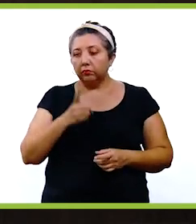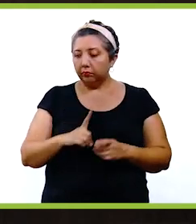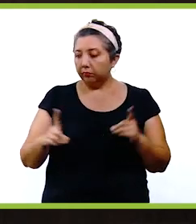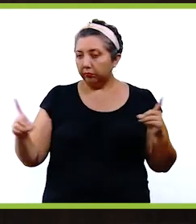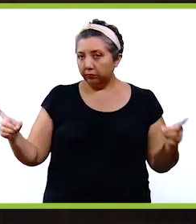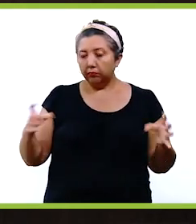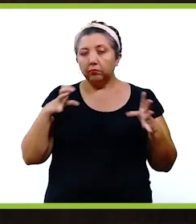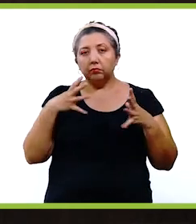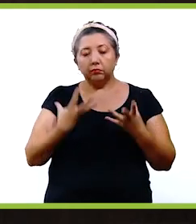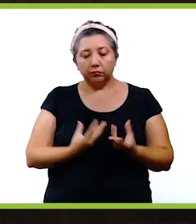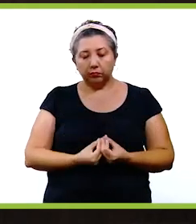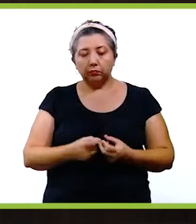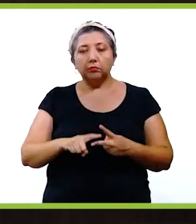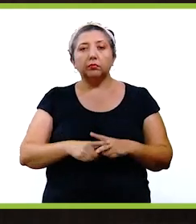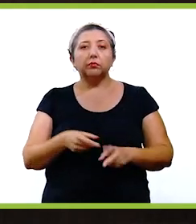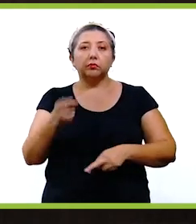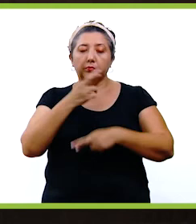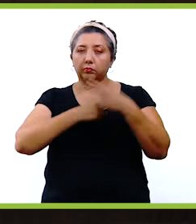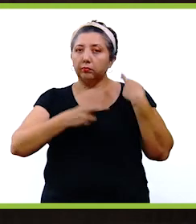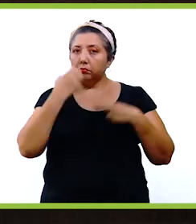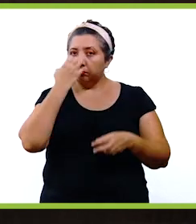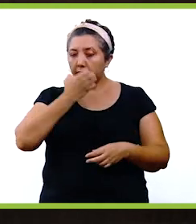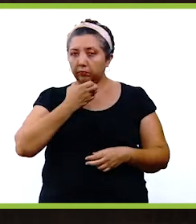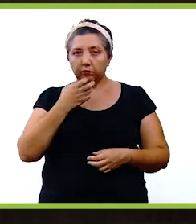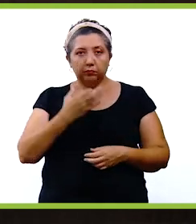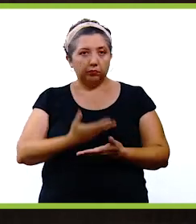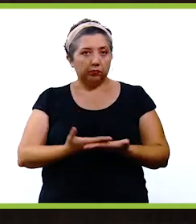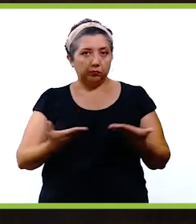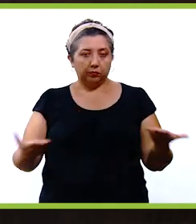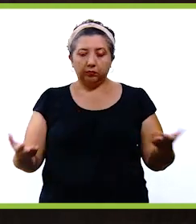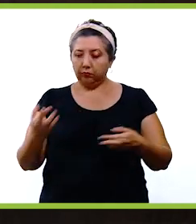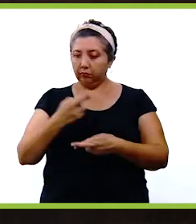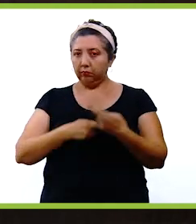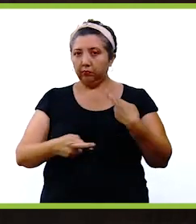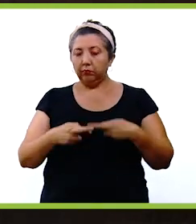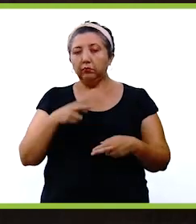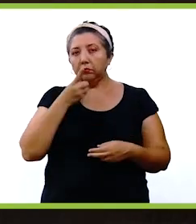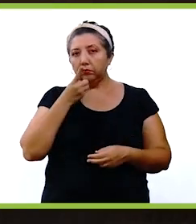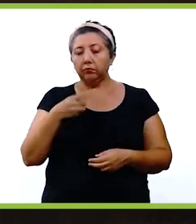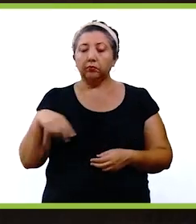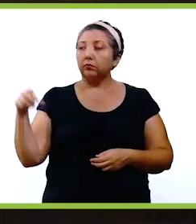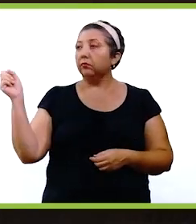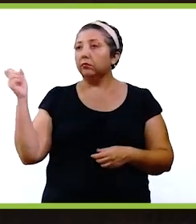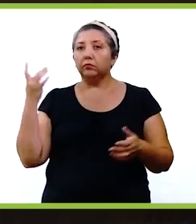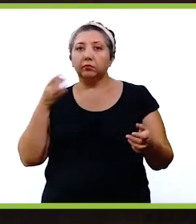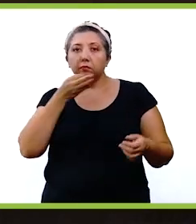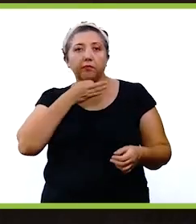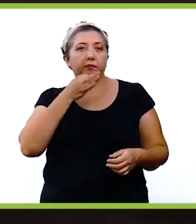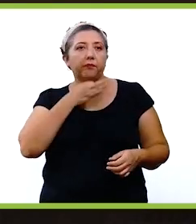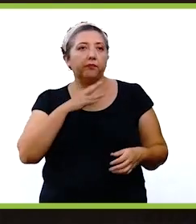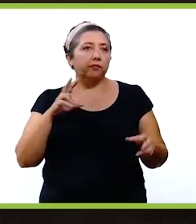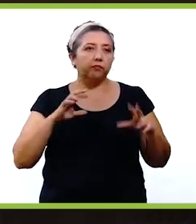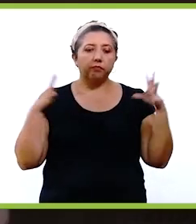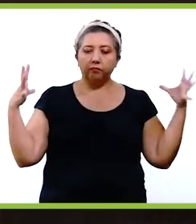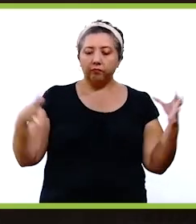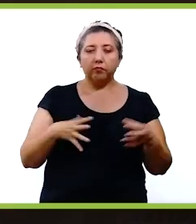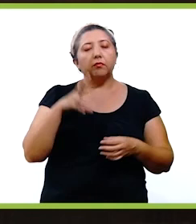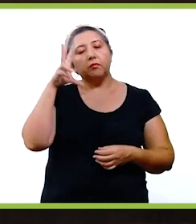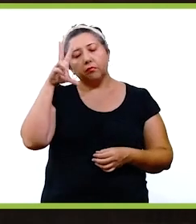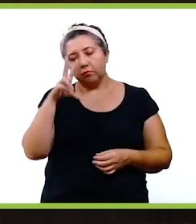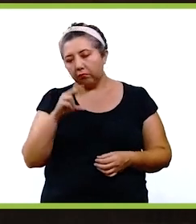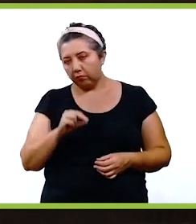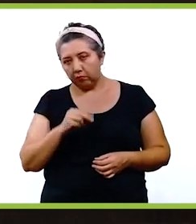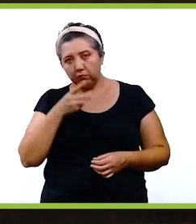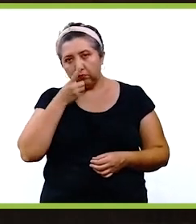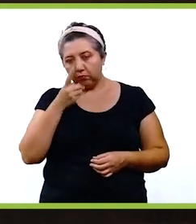evidentemente la sana distancia. Estamos iniciando el regreso a clases. No es momento de regresar a clases y además salir de fiestas y hacer todas las reuniones que no